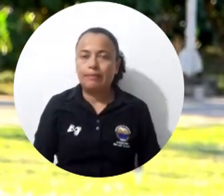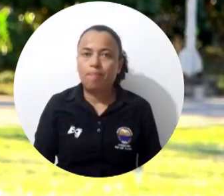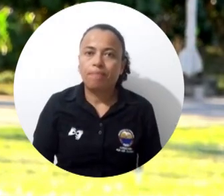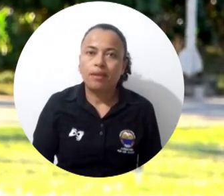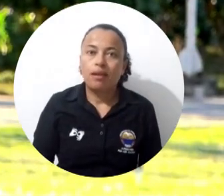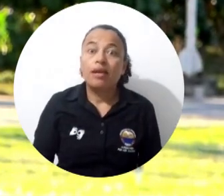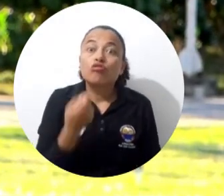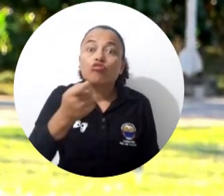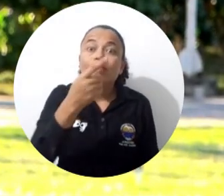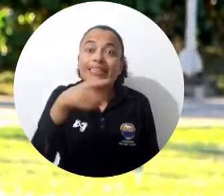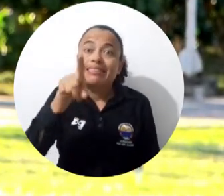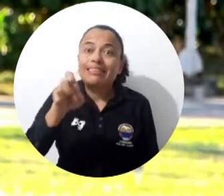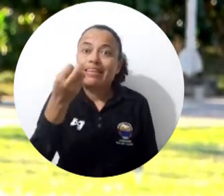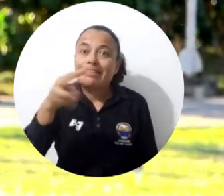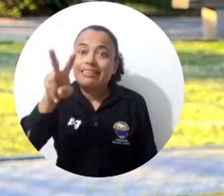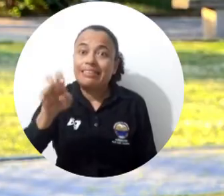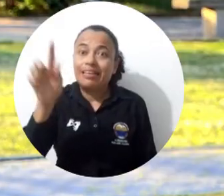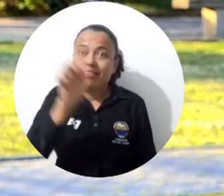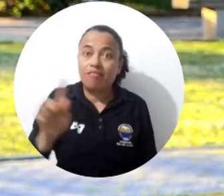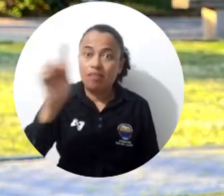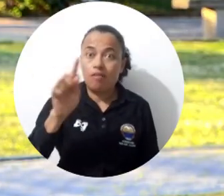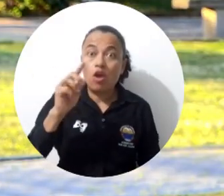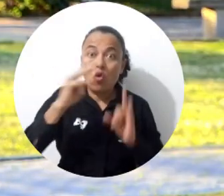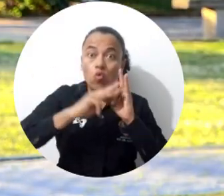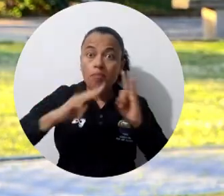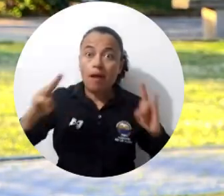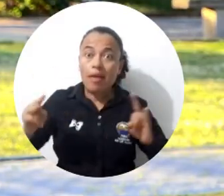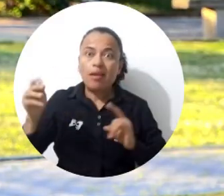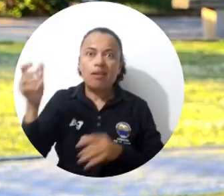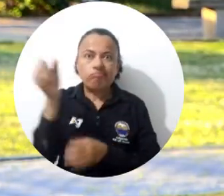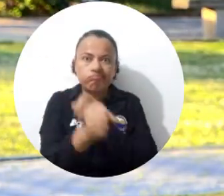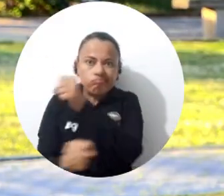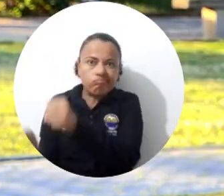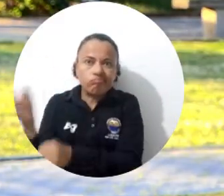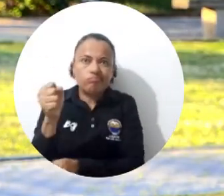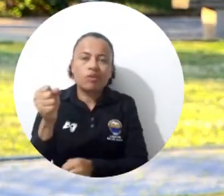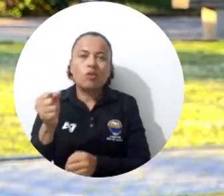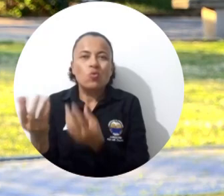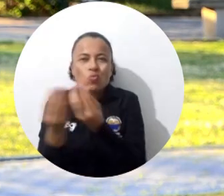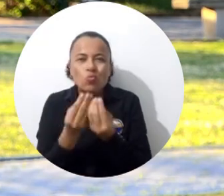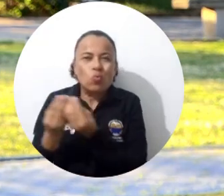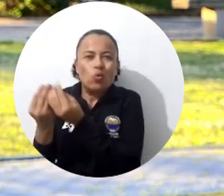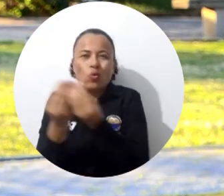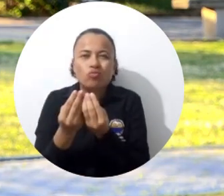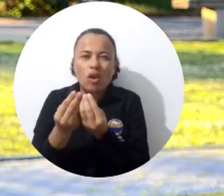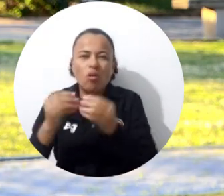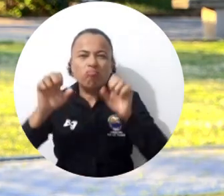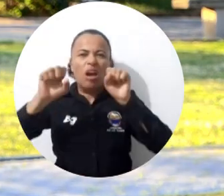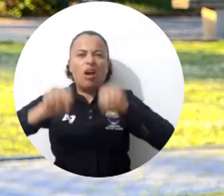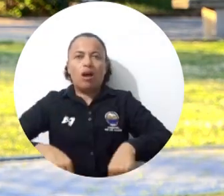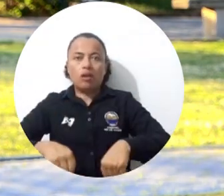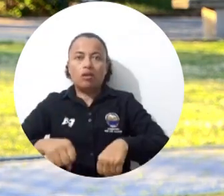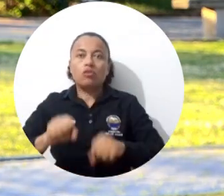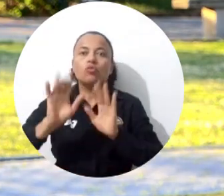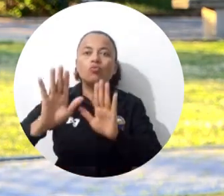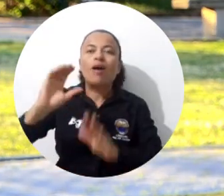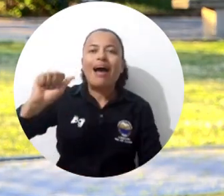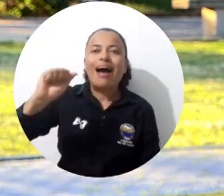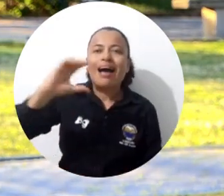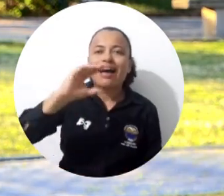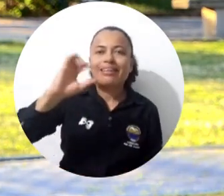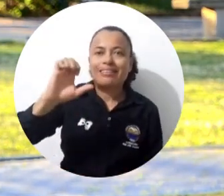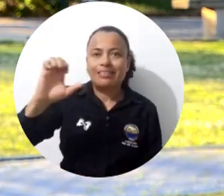que es lo que tanto necesita esta región. Este 16 y 17 de febrero estarán en la Universidad del Magdalena Pares